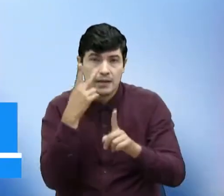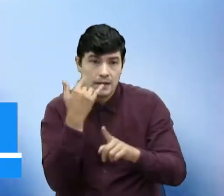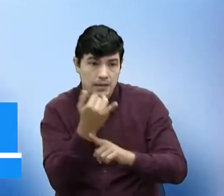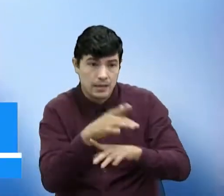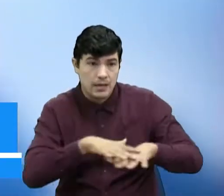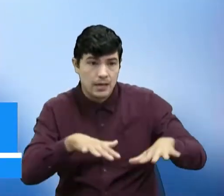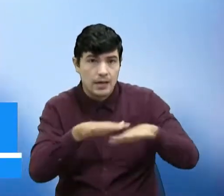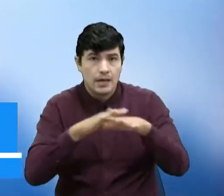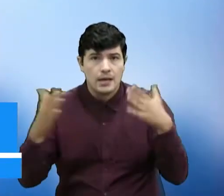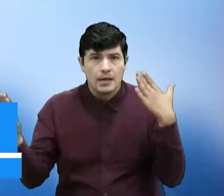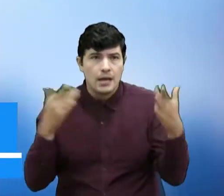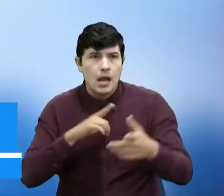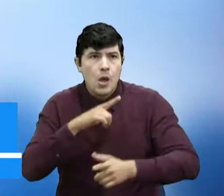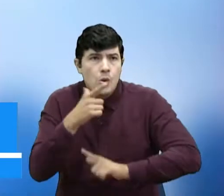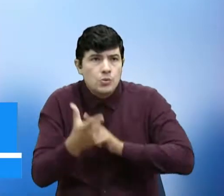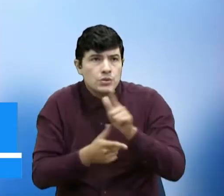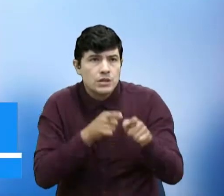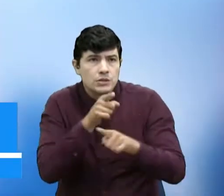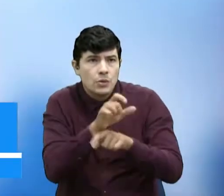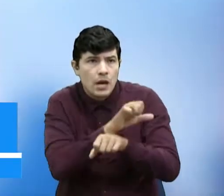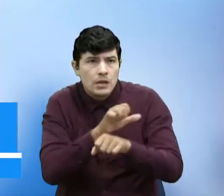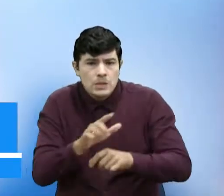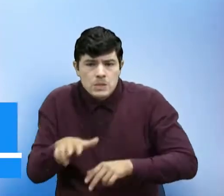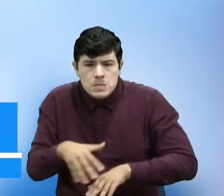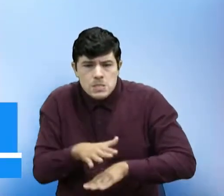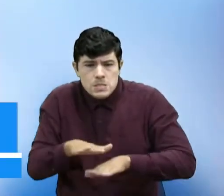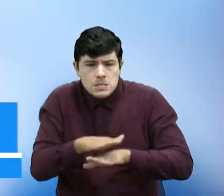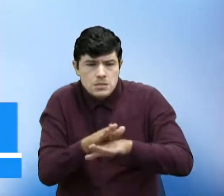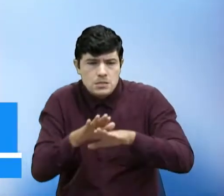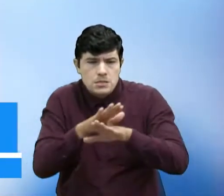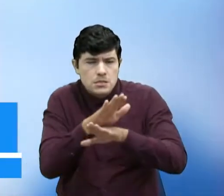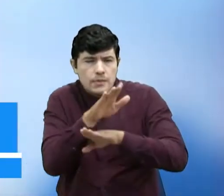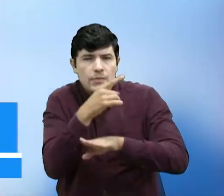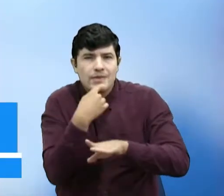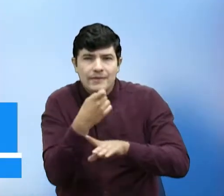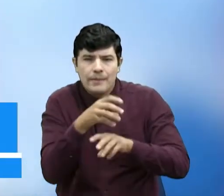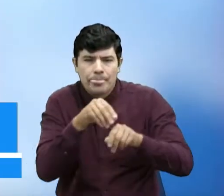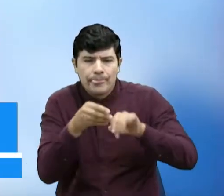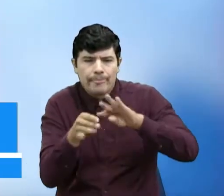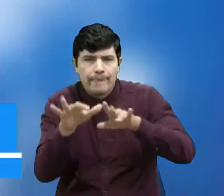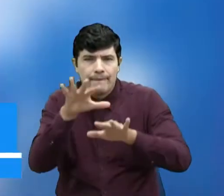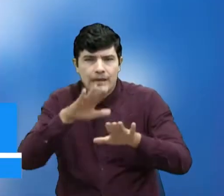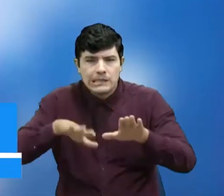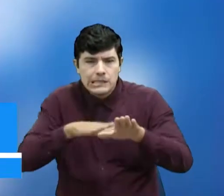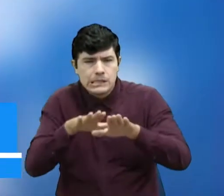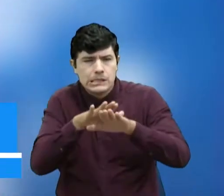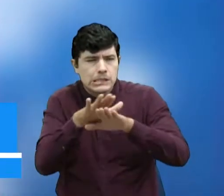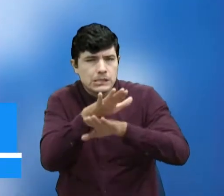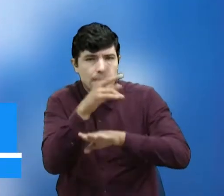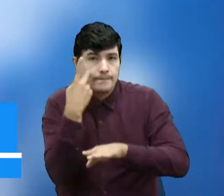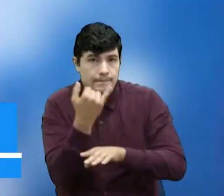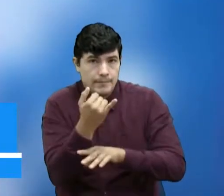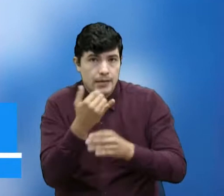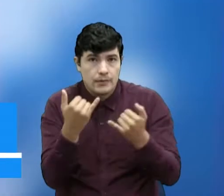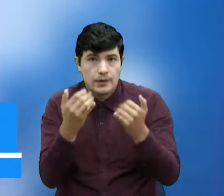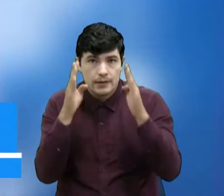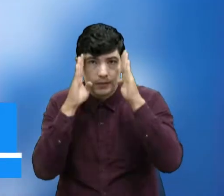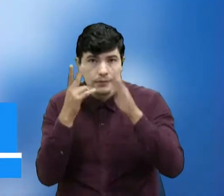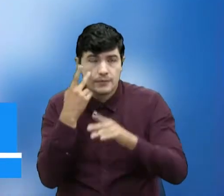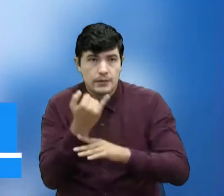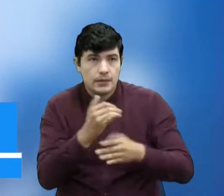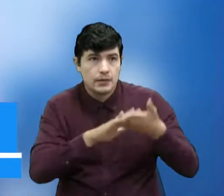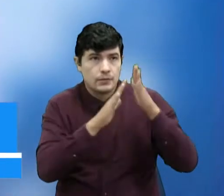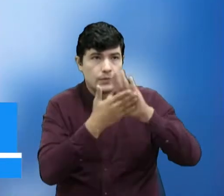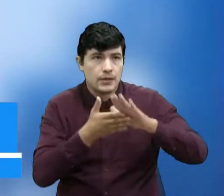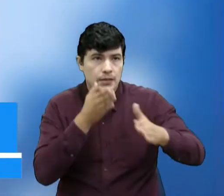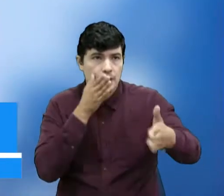esta vereda luchan para poder salir de la vereda debido a las dificultades de la vía. Escuchemos su petición. Como se pueden